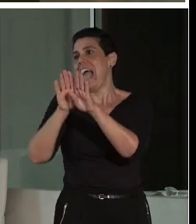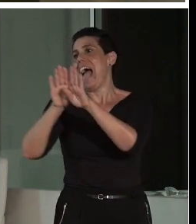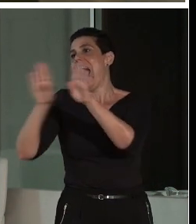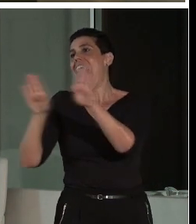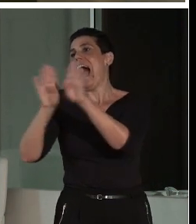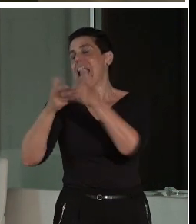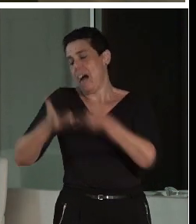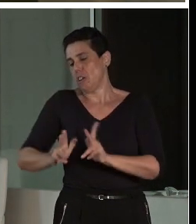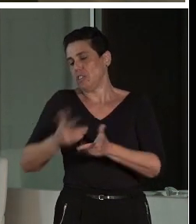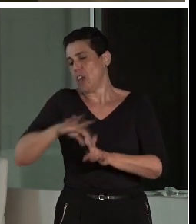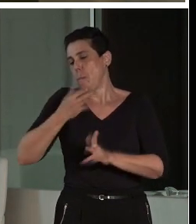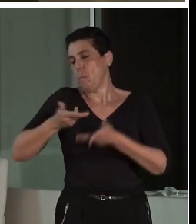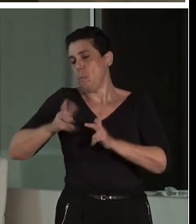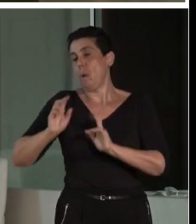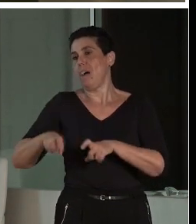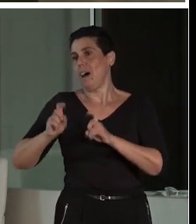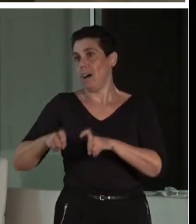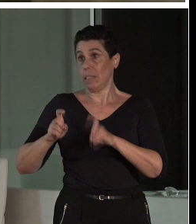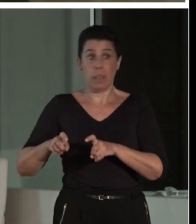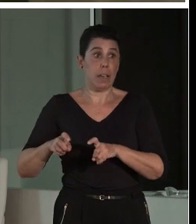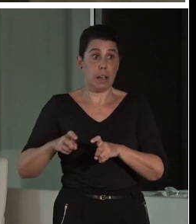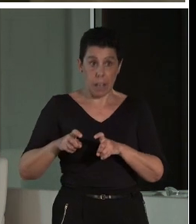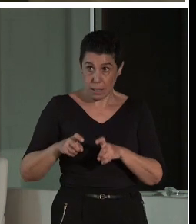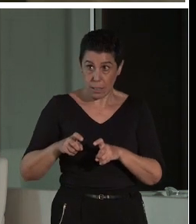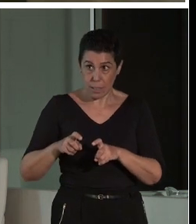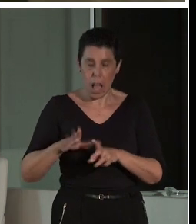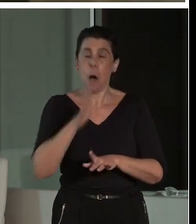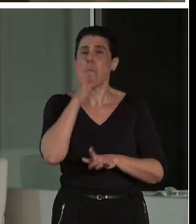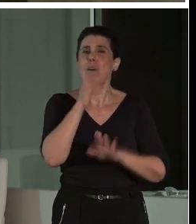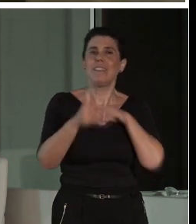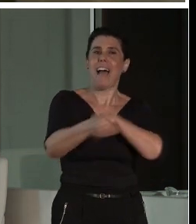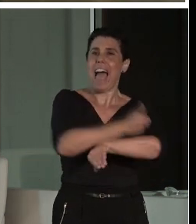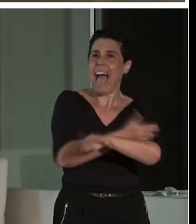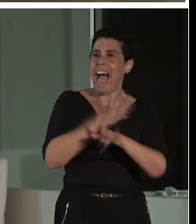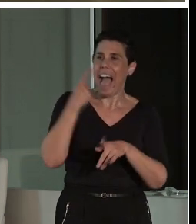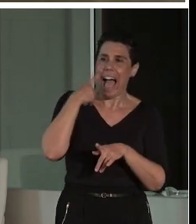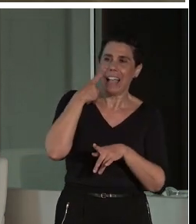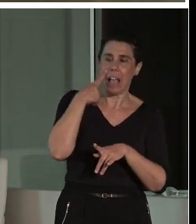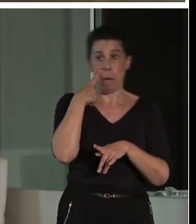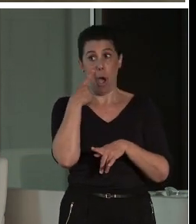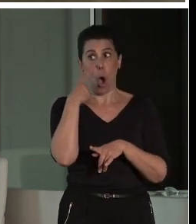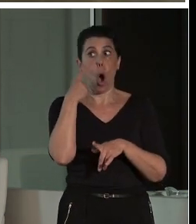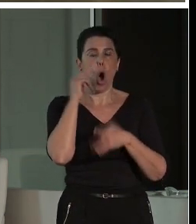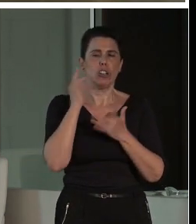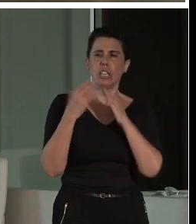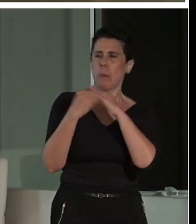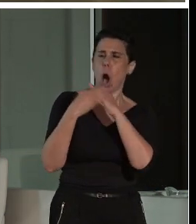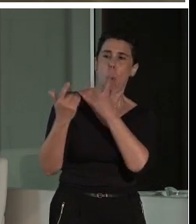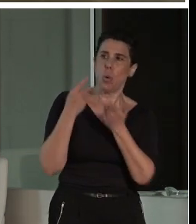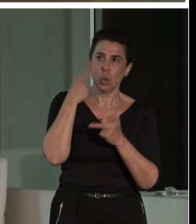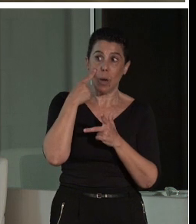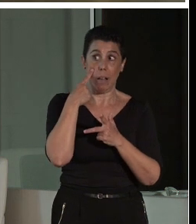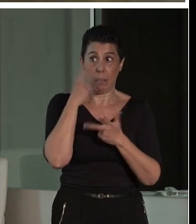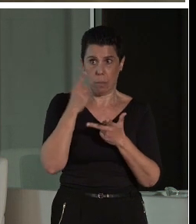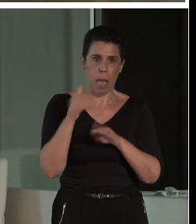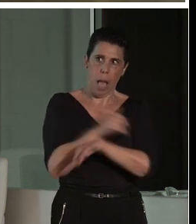descanso donde… Hasta que tú no haces un test de observación, claro, hay que entrenarse, porque tú tienes que estar siguiendo a una